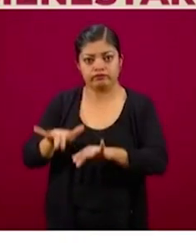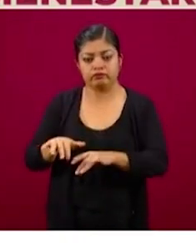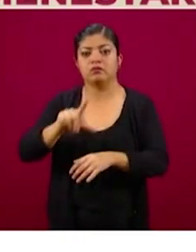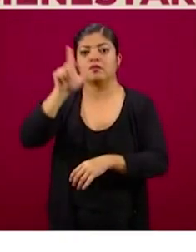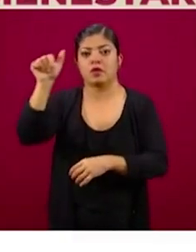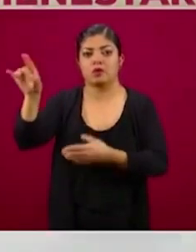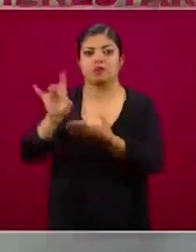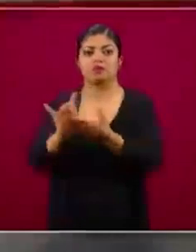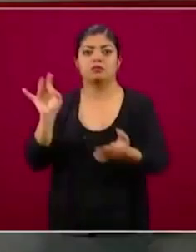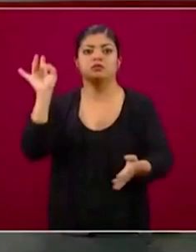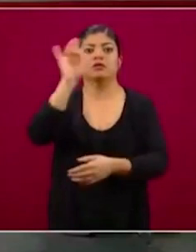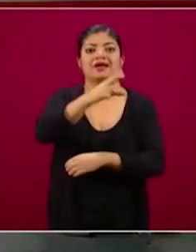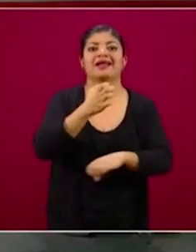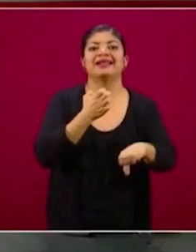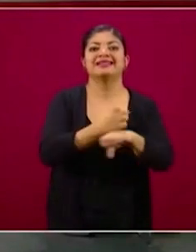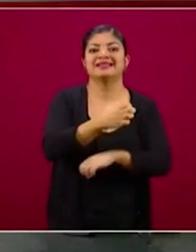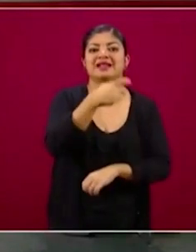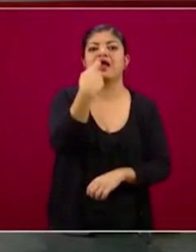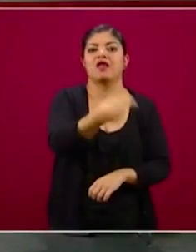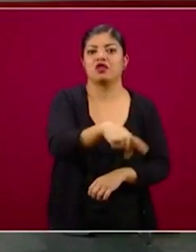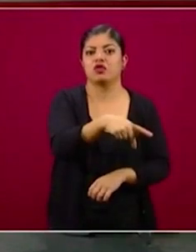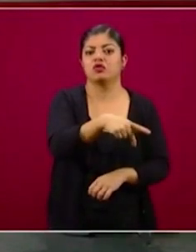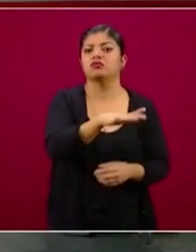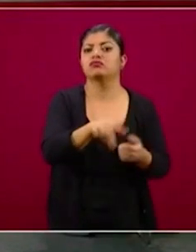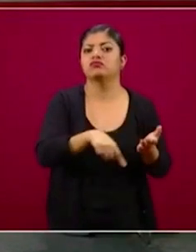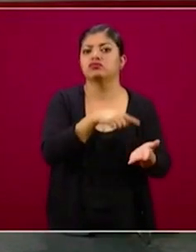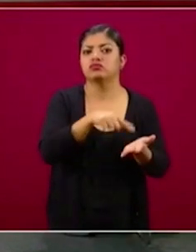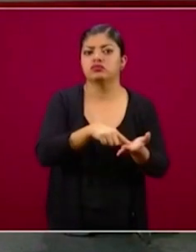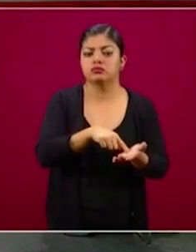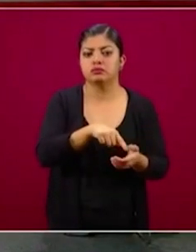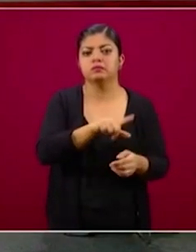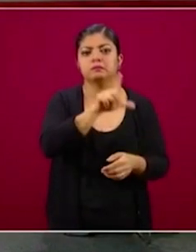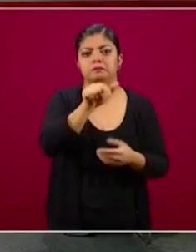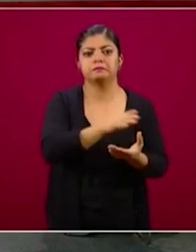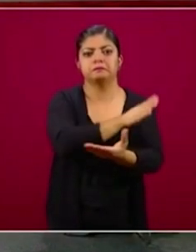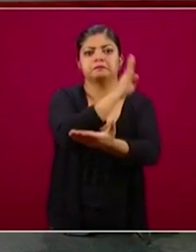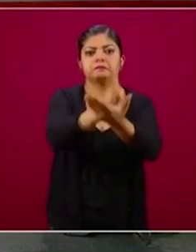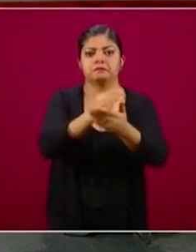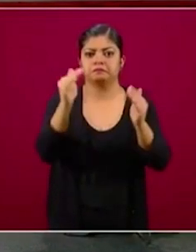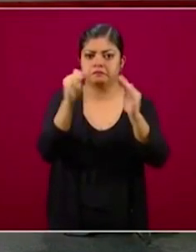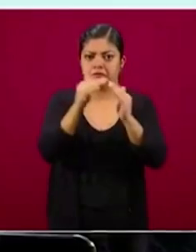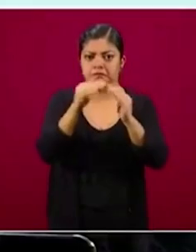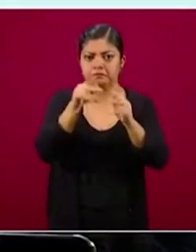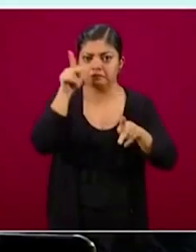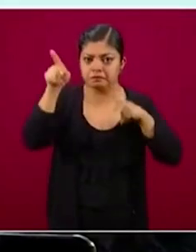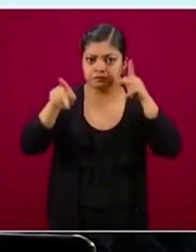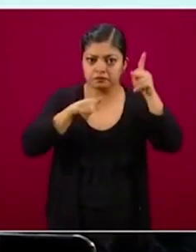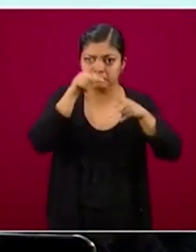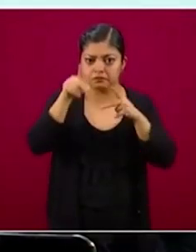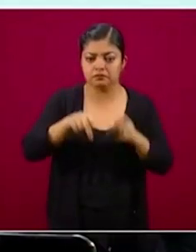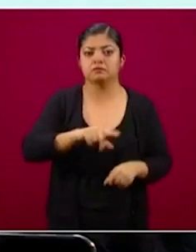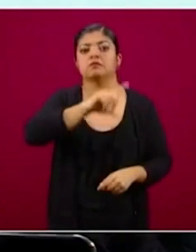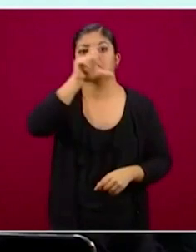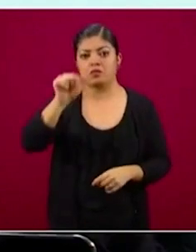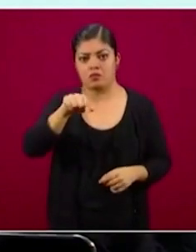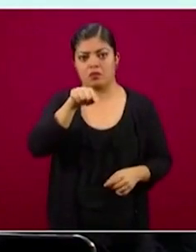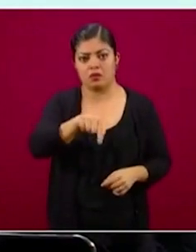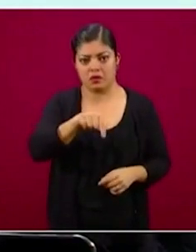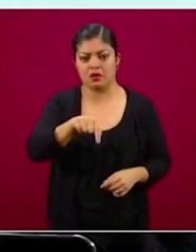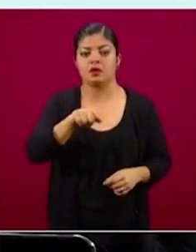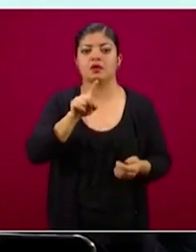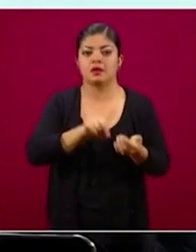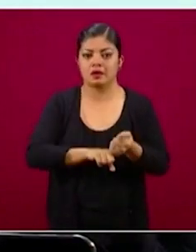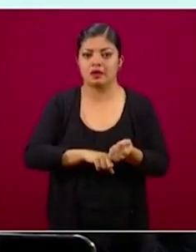delegación del estado en convento, se va a hacer una visita domiciliaria y ahí vamos a